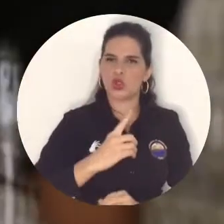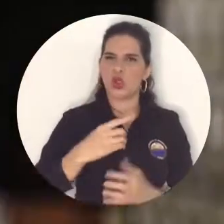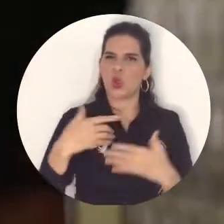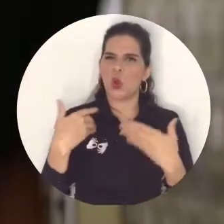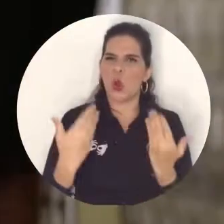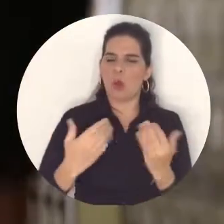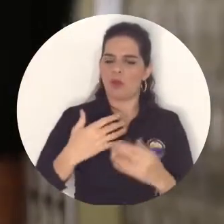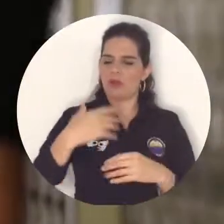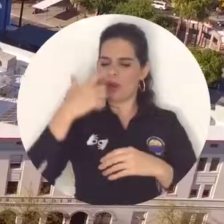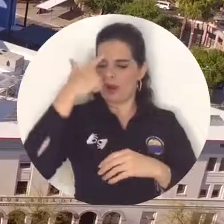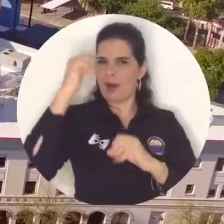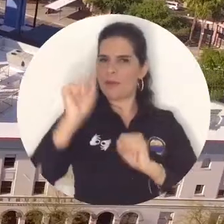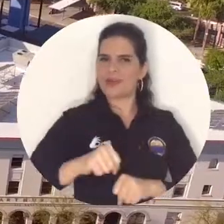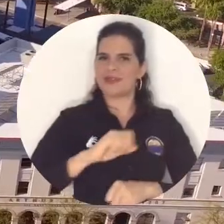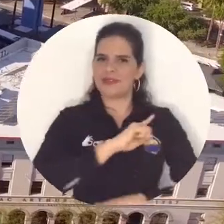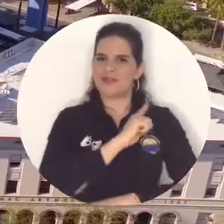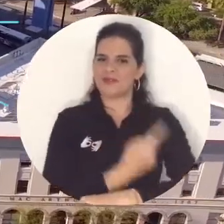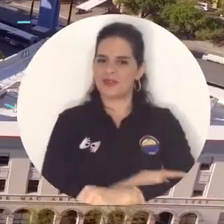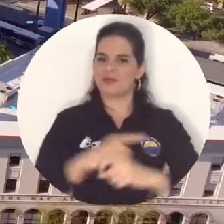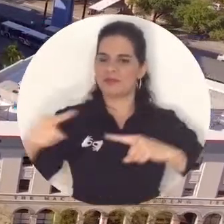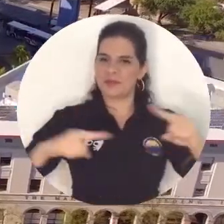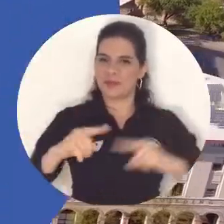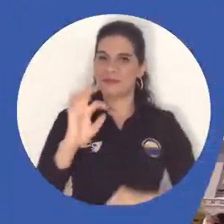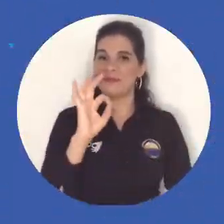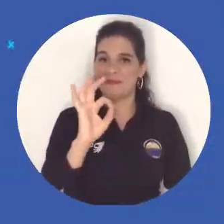decisiones y capacidades gerenciales.